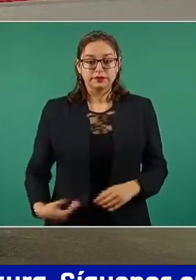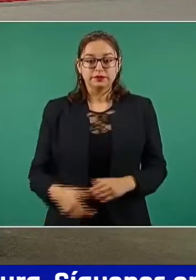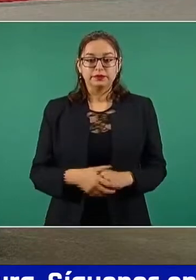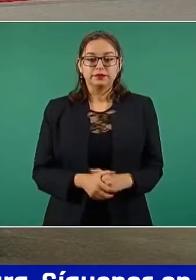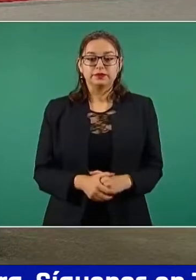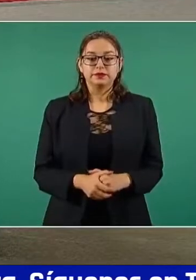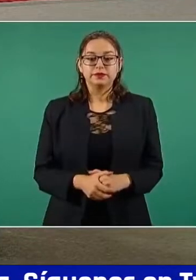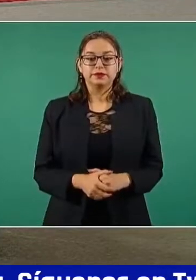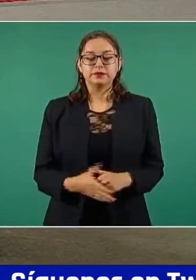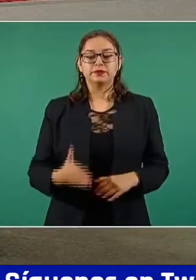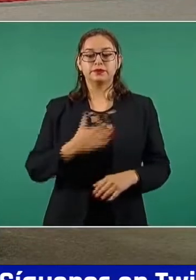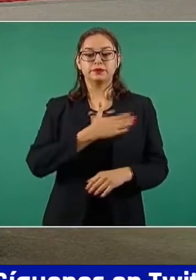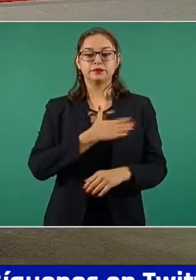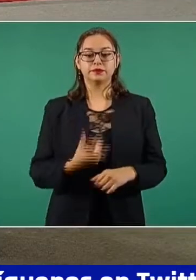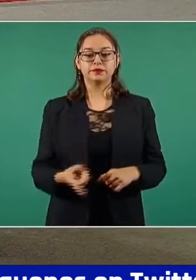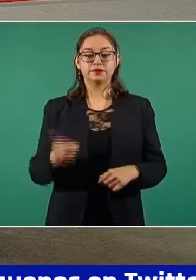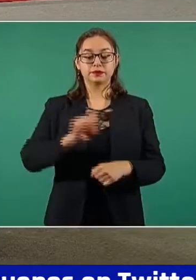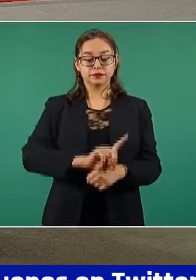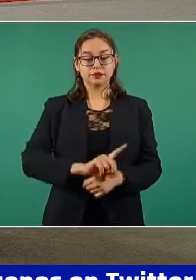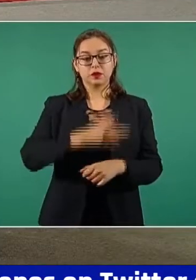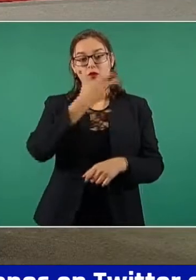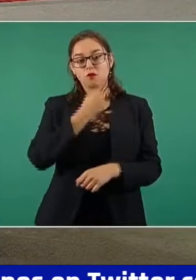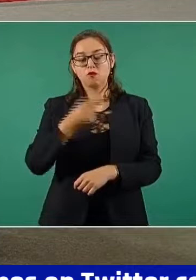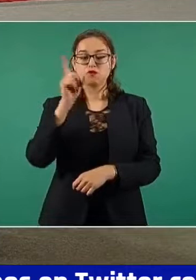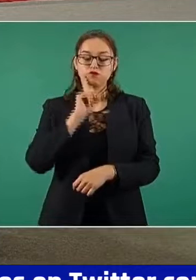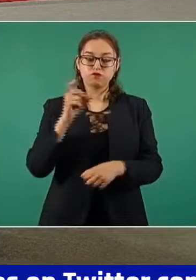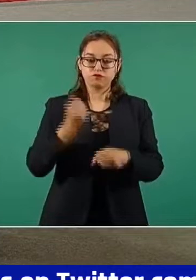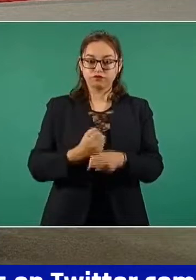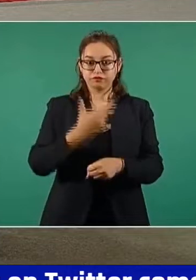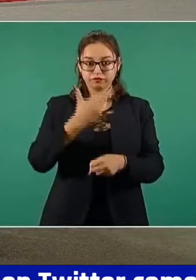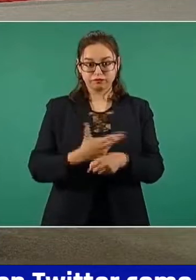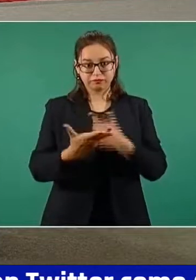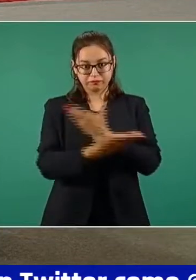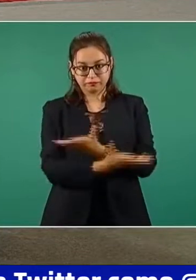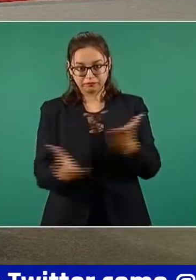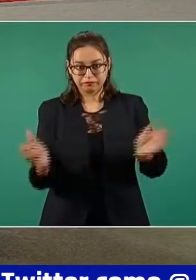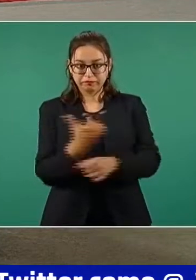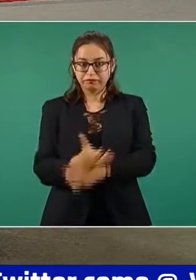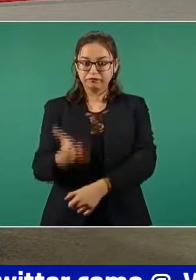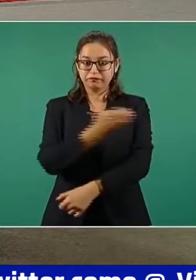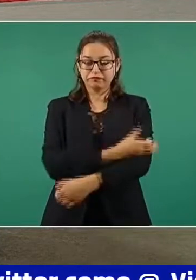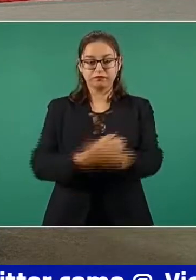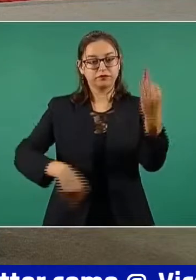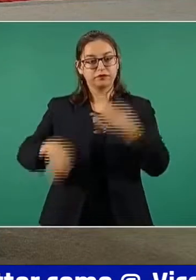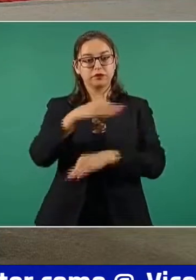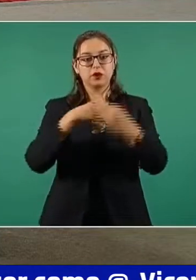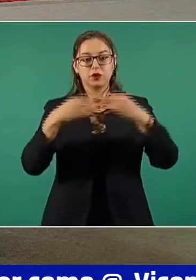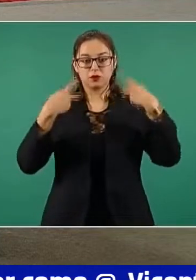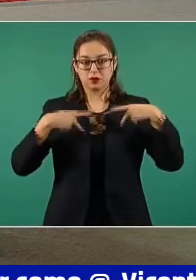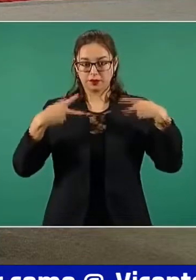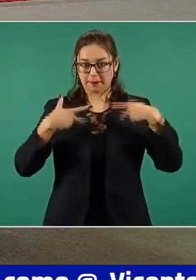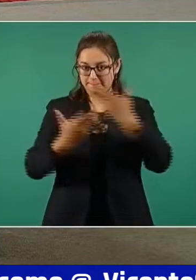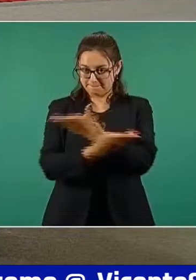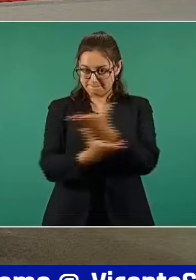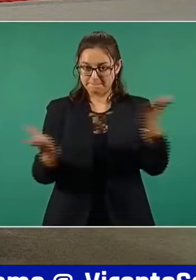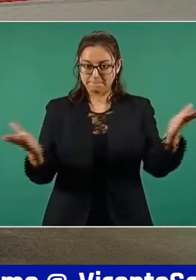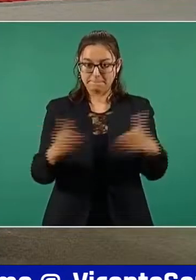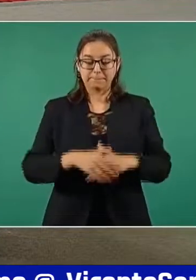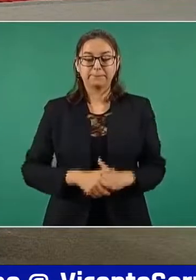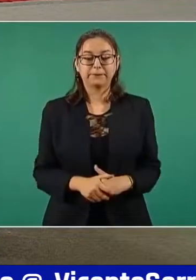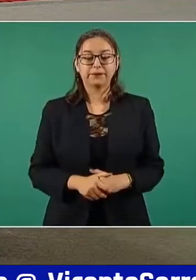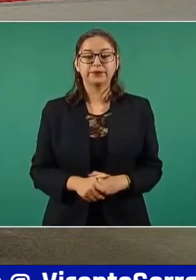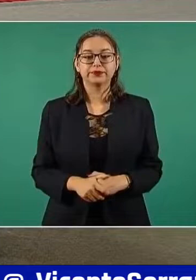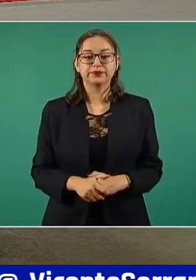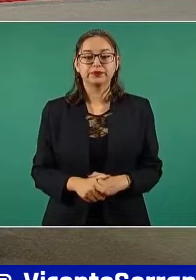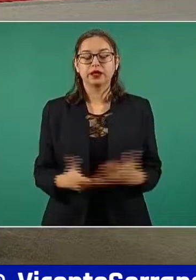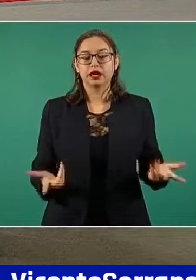Muy buenos días, secretarias y secretarios, colegas, muy buenos días, muy buenos días tengan todas y todos ustedes. De manera breve presentaré la situación